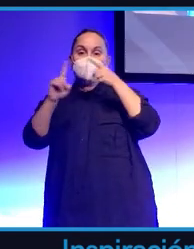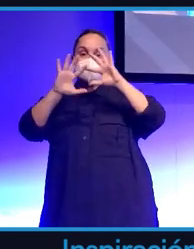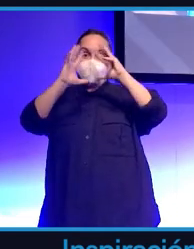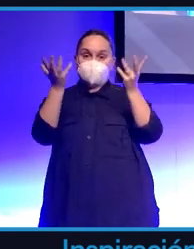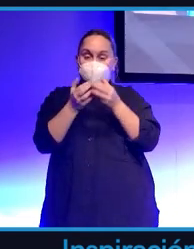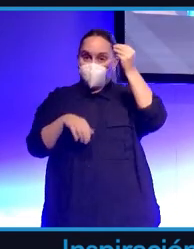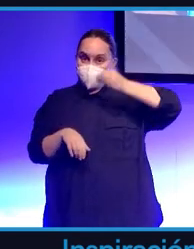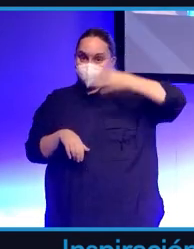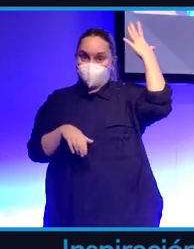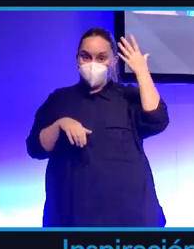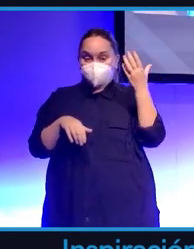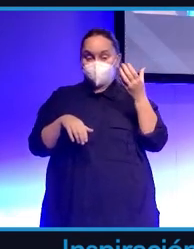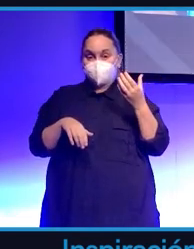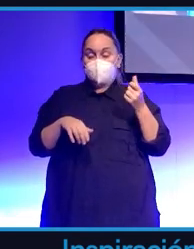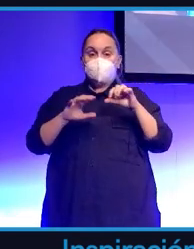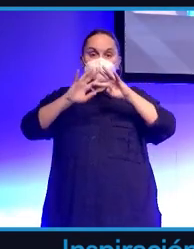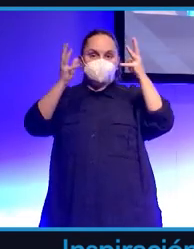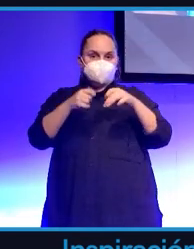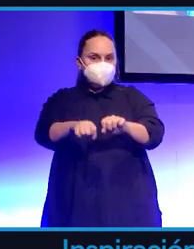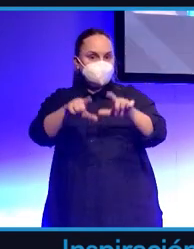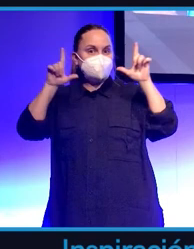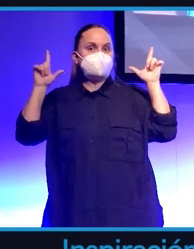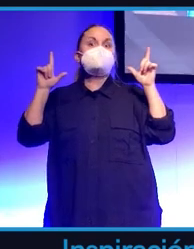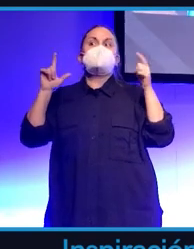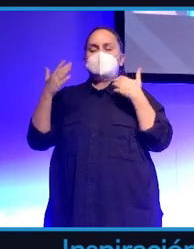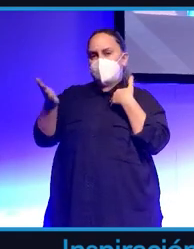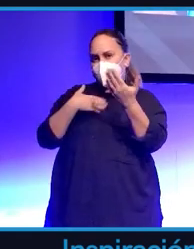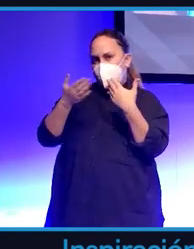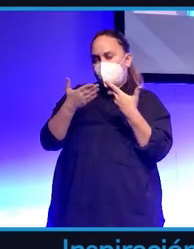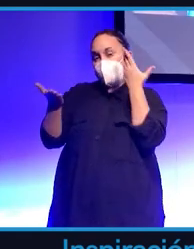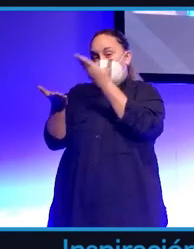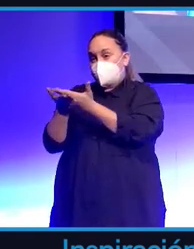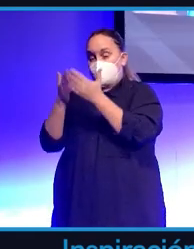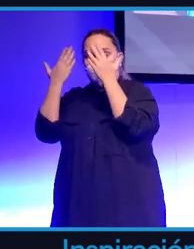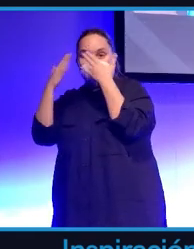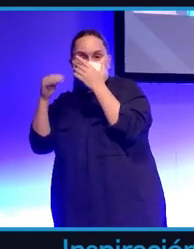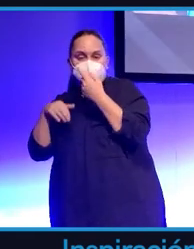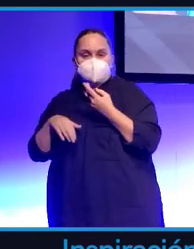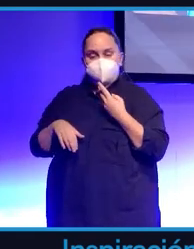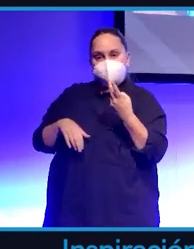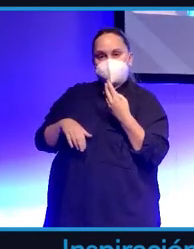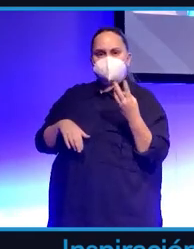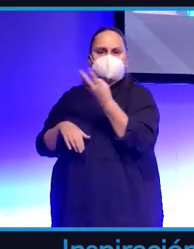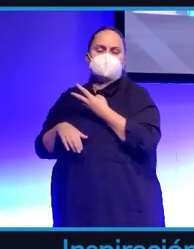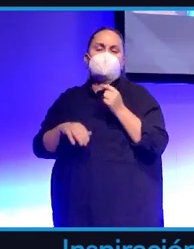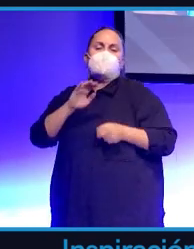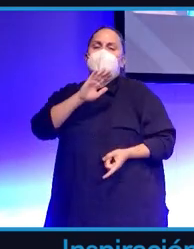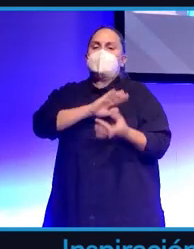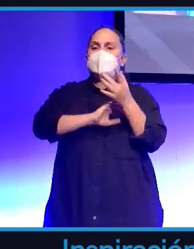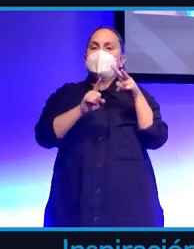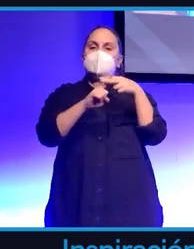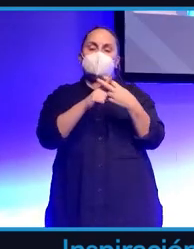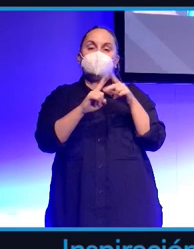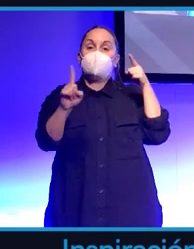son amigos nuestros y le propusimos a Facebook entre ellos y nosotros el crear una herramienta de